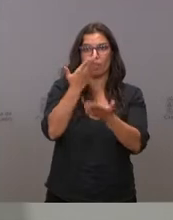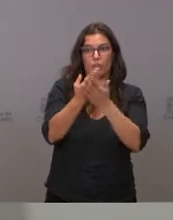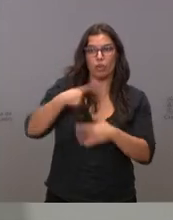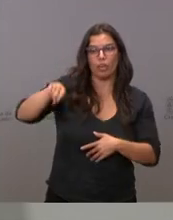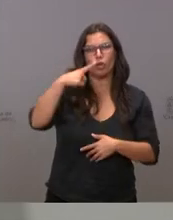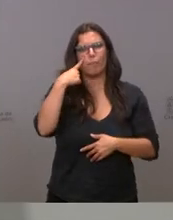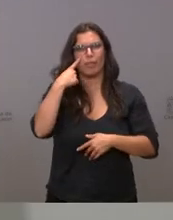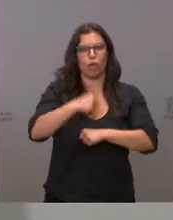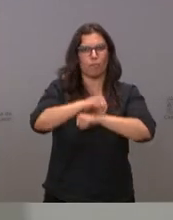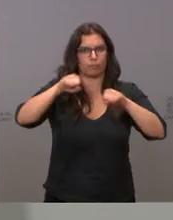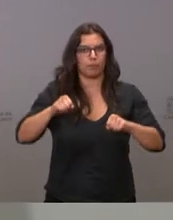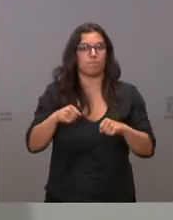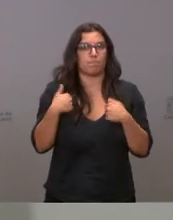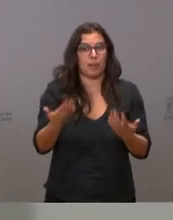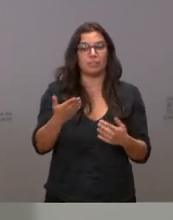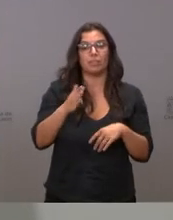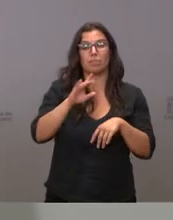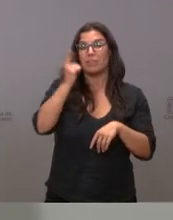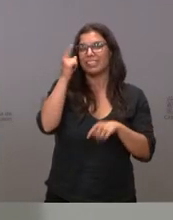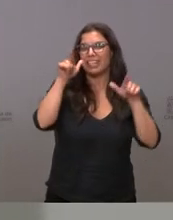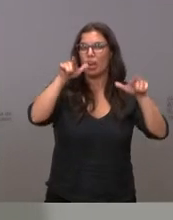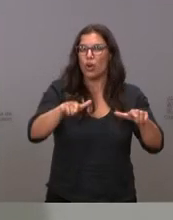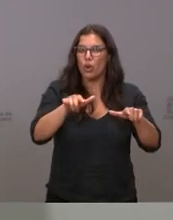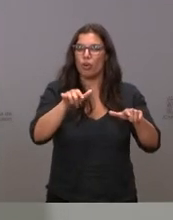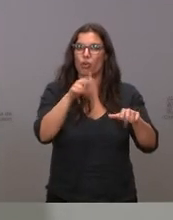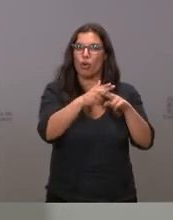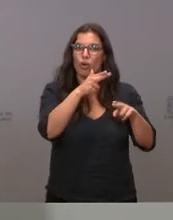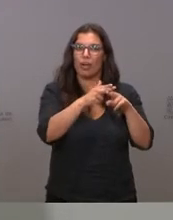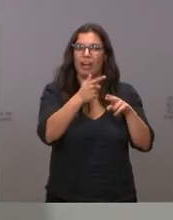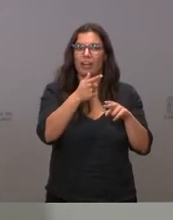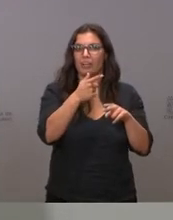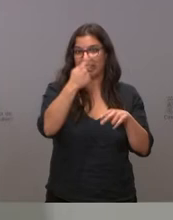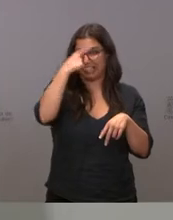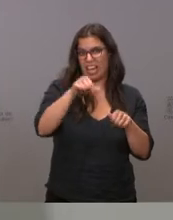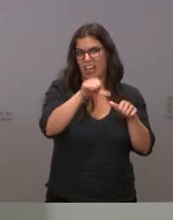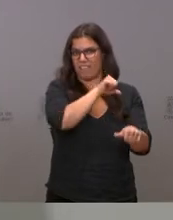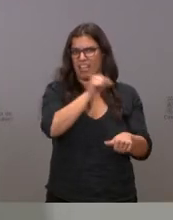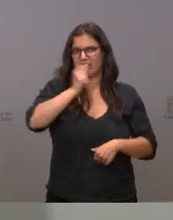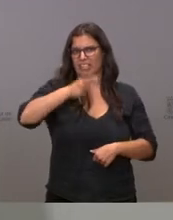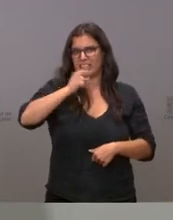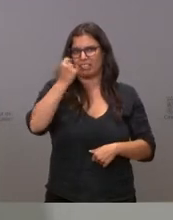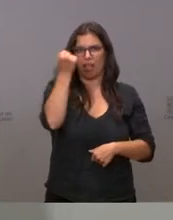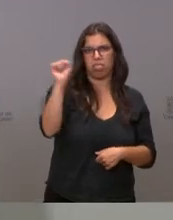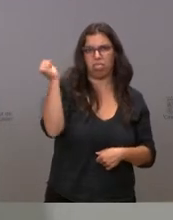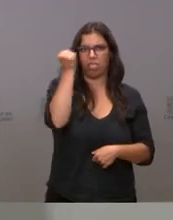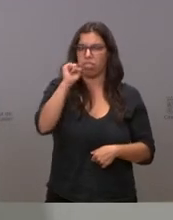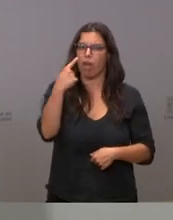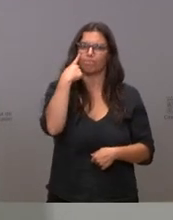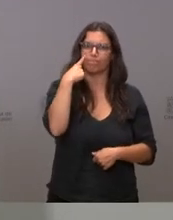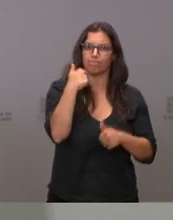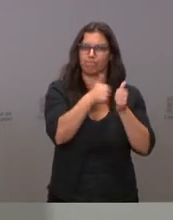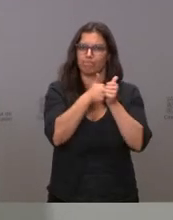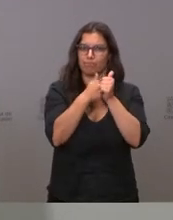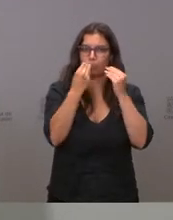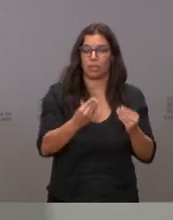inspección, sobre todo de aquellos locales que son conocidos como incumplidores frecuentes, y que tenemos